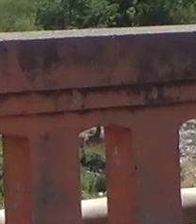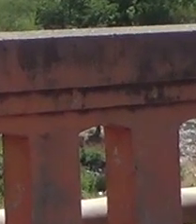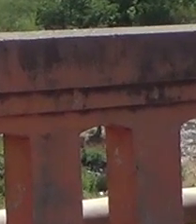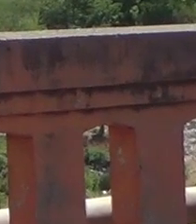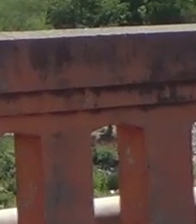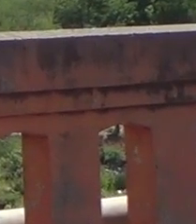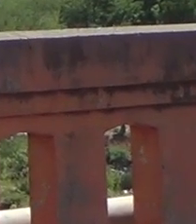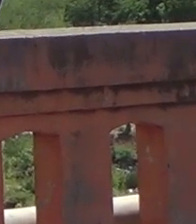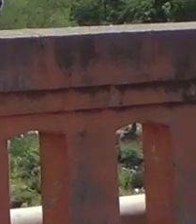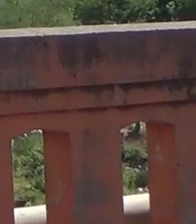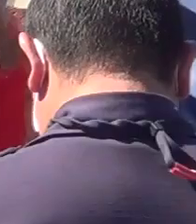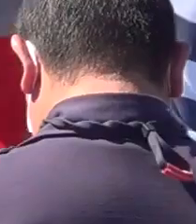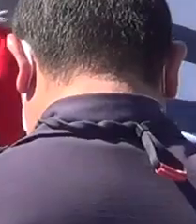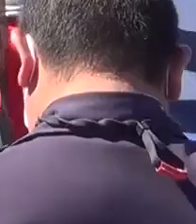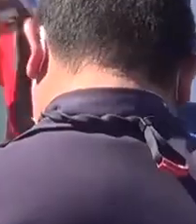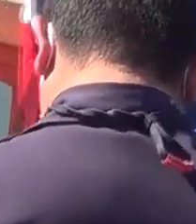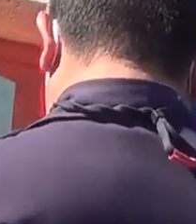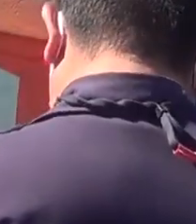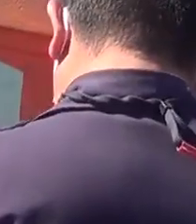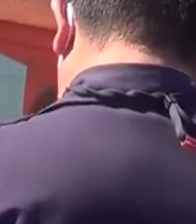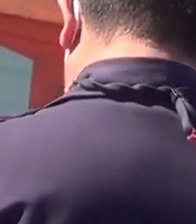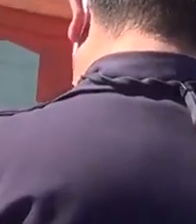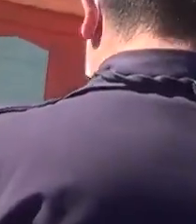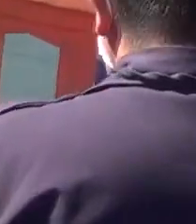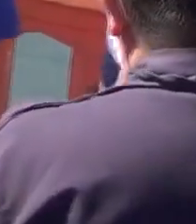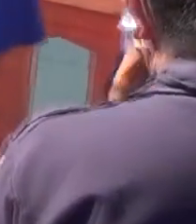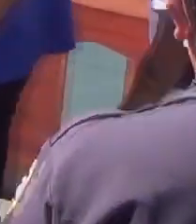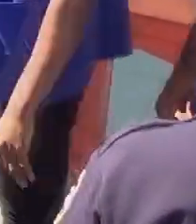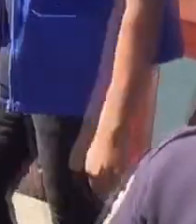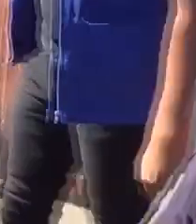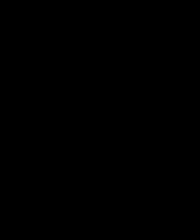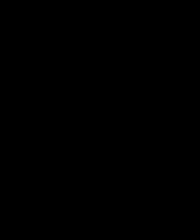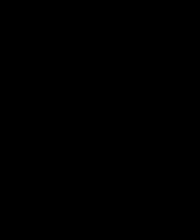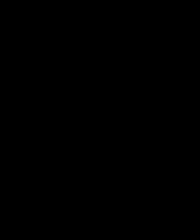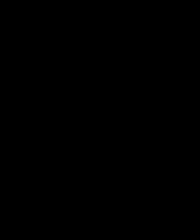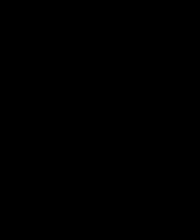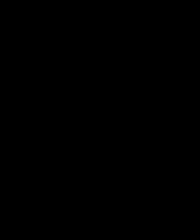ordenara a los cuerpos de seguridad resguardar los puntos fronterizos sin vigilancia.